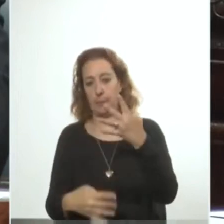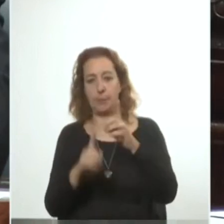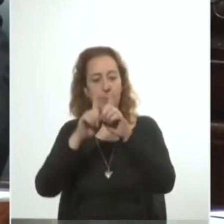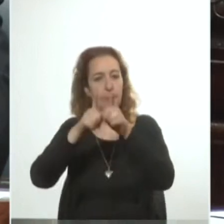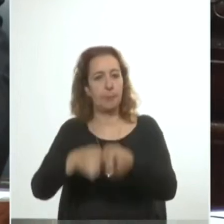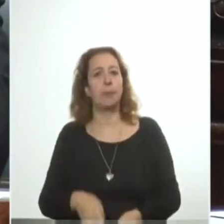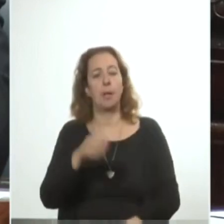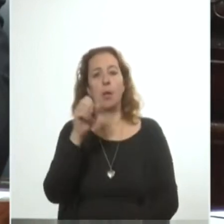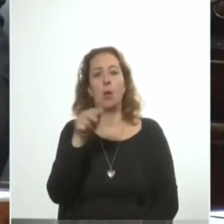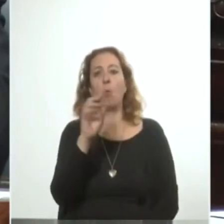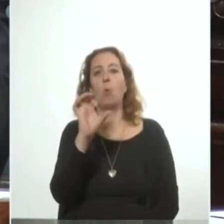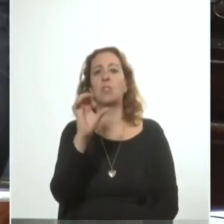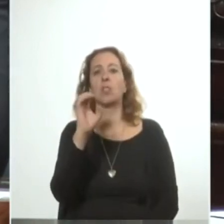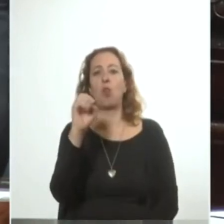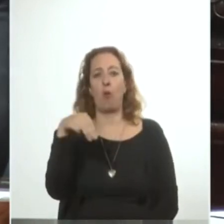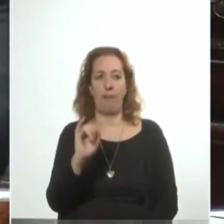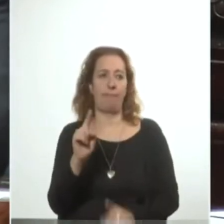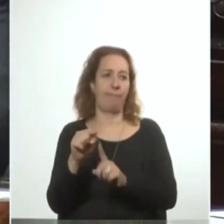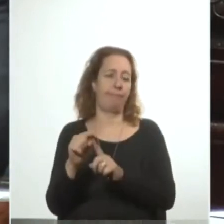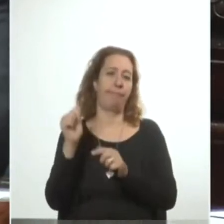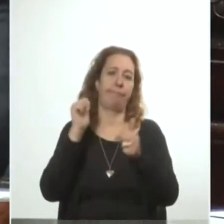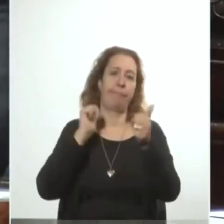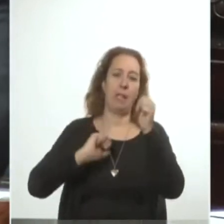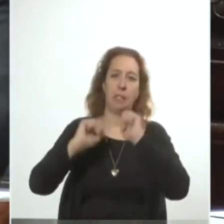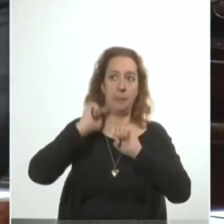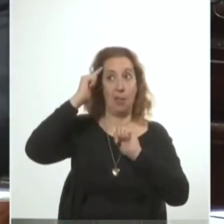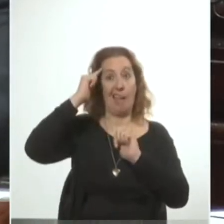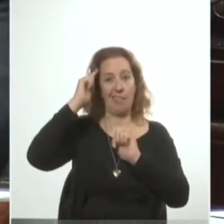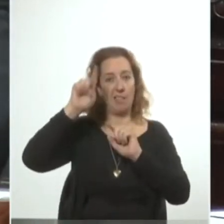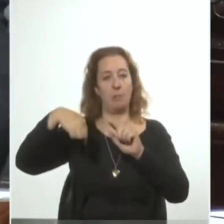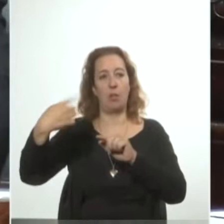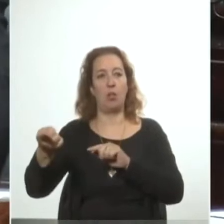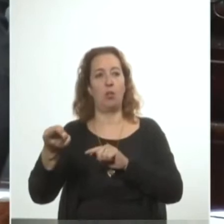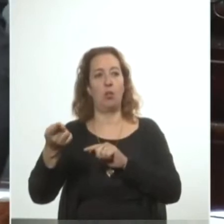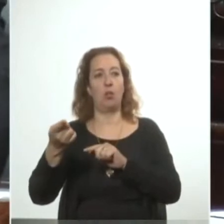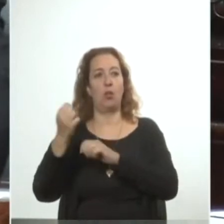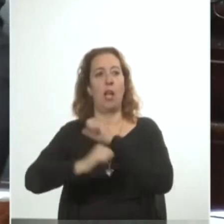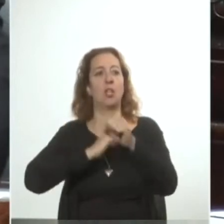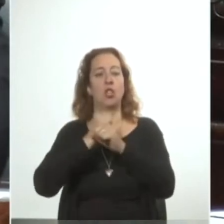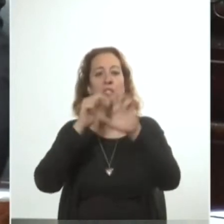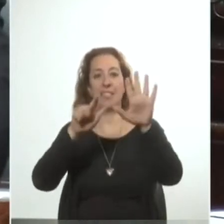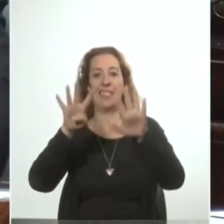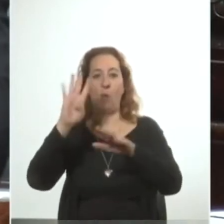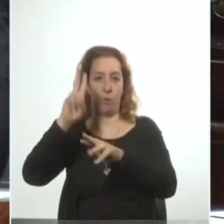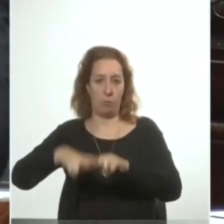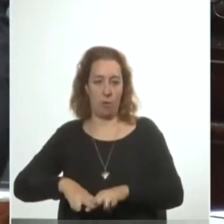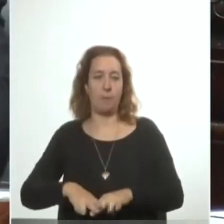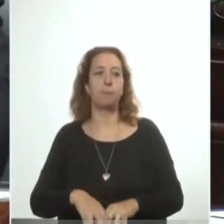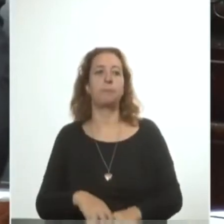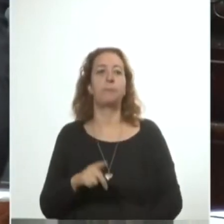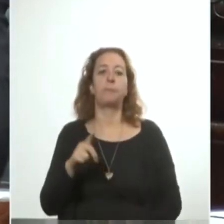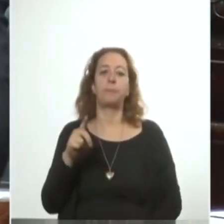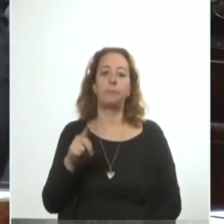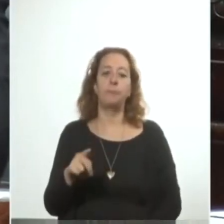Wilfredo Busconi resultaría herido en la cabeza falleciendo en el año 74. La